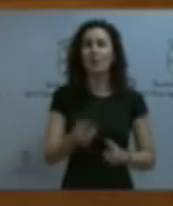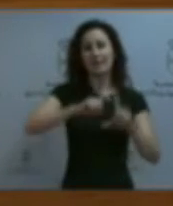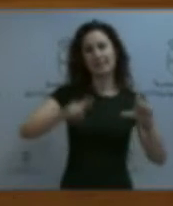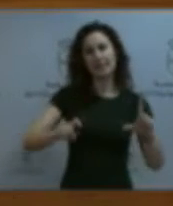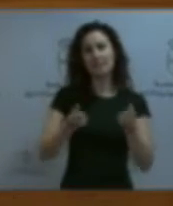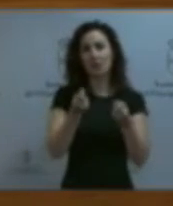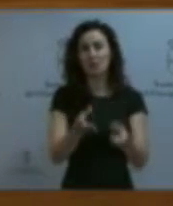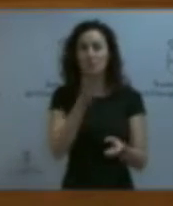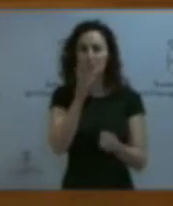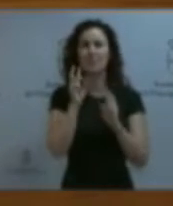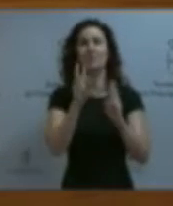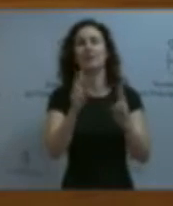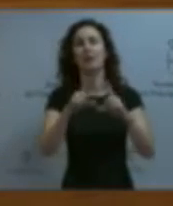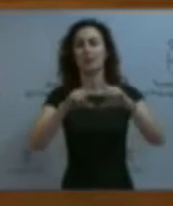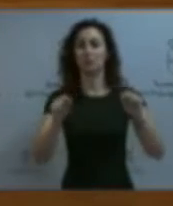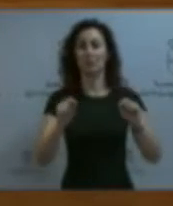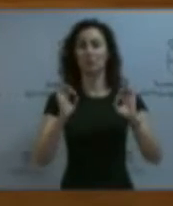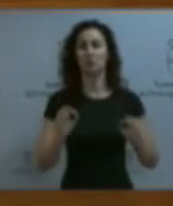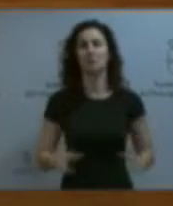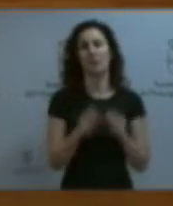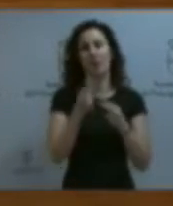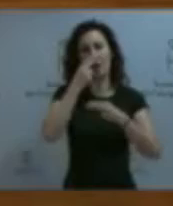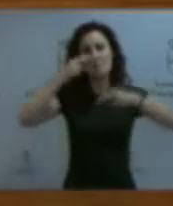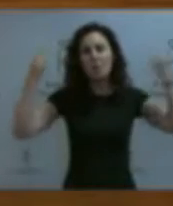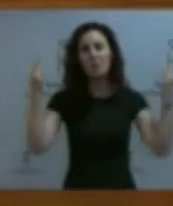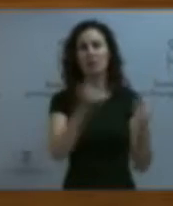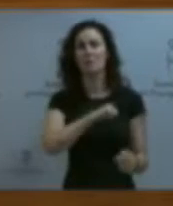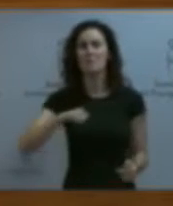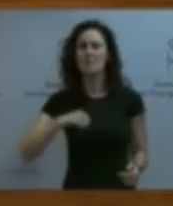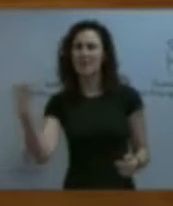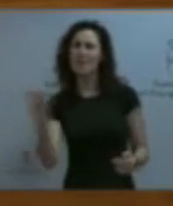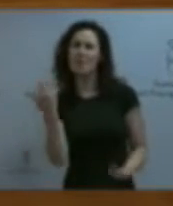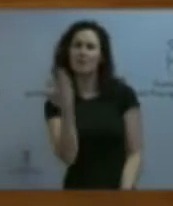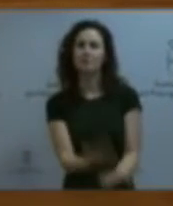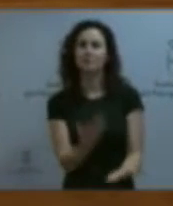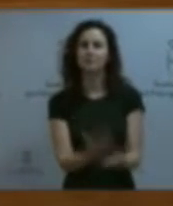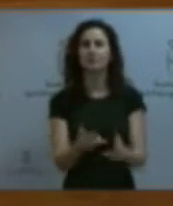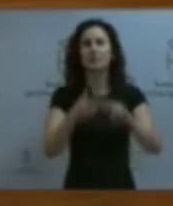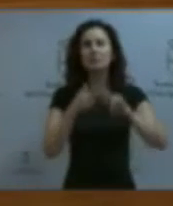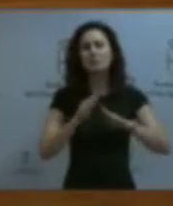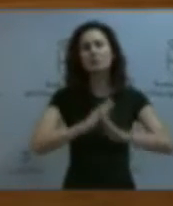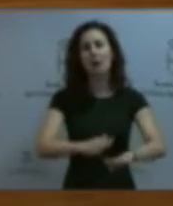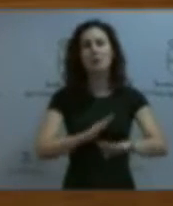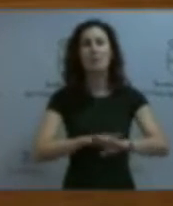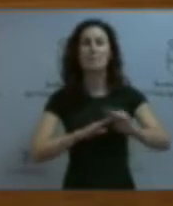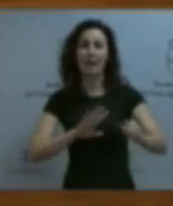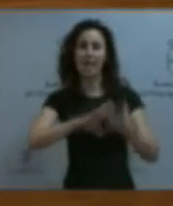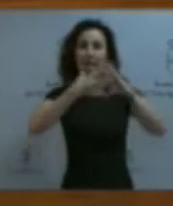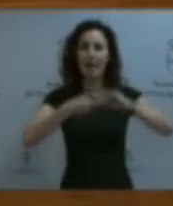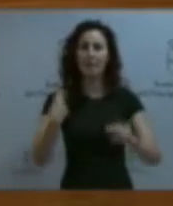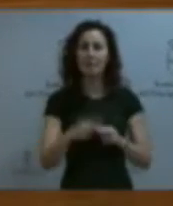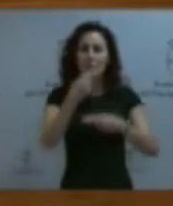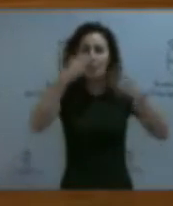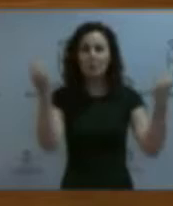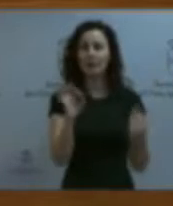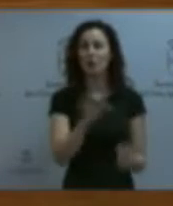en claro declive, los actores sociales, públicos y privados deben contar con instrumentos suficientes para aplicar políticas públicas o